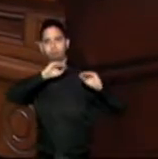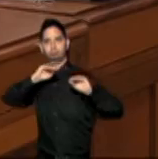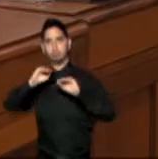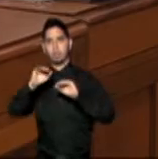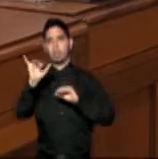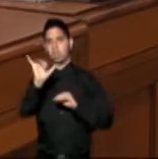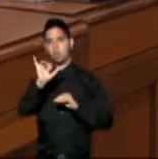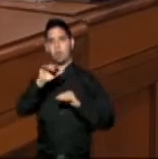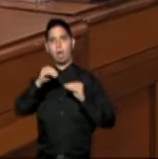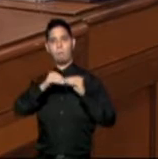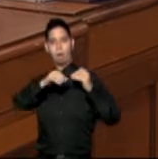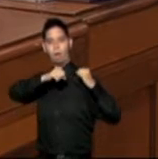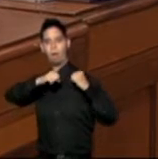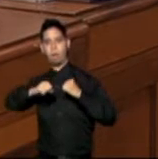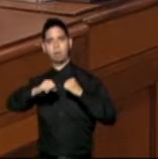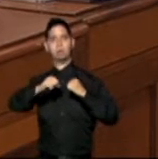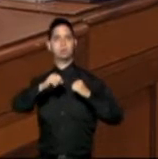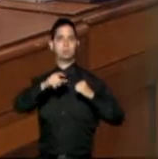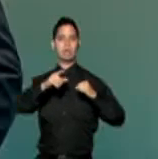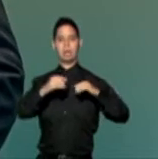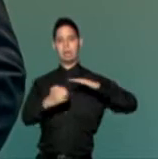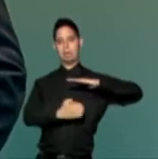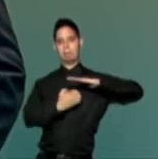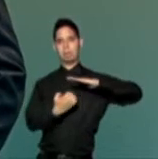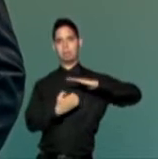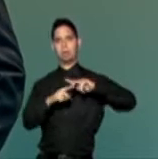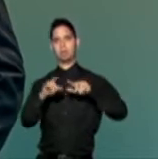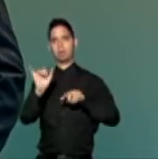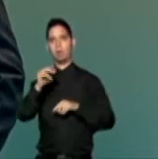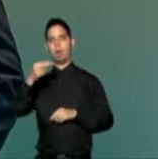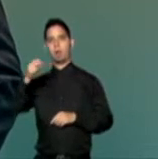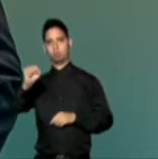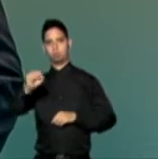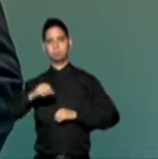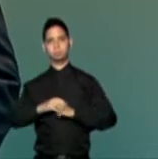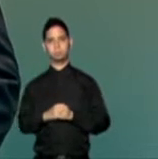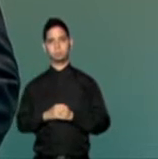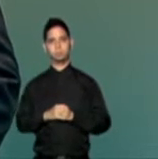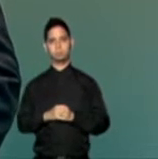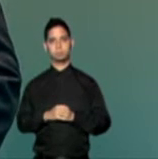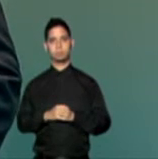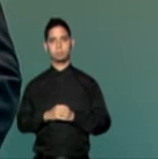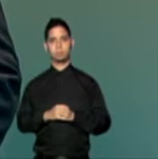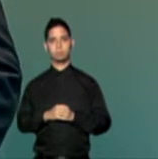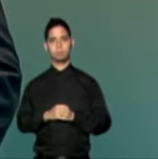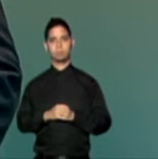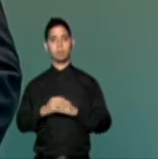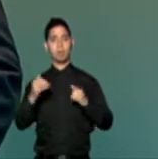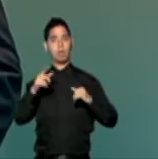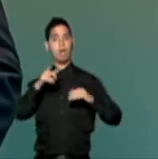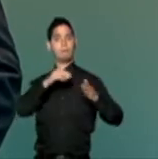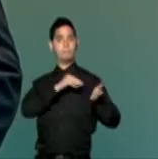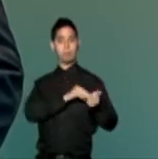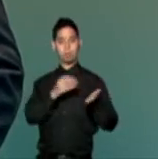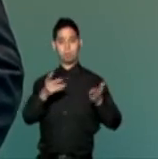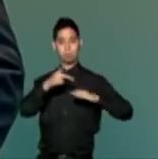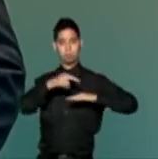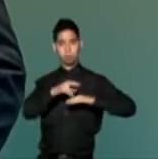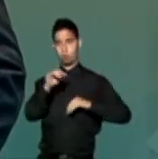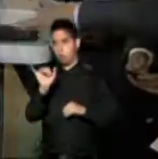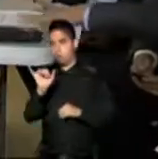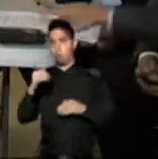elemental y la superior de la isla. De otro lado, el Colegio de Médicos Cirujanos de Puerto Rico y la Coalición de Proveedores de Salud